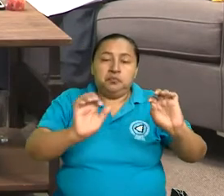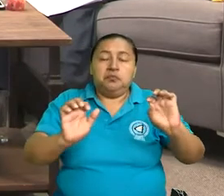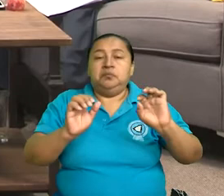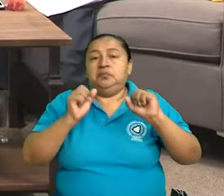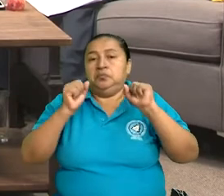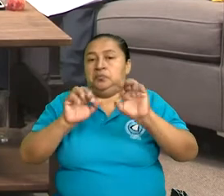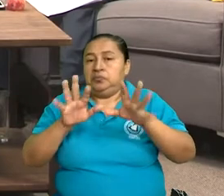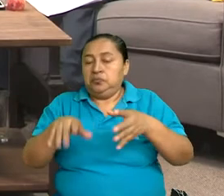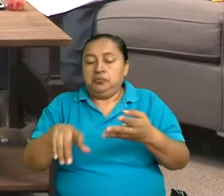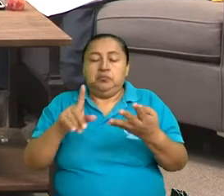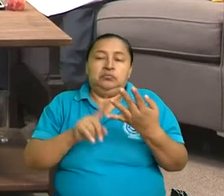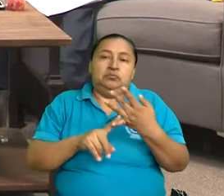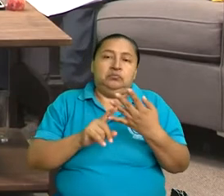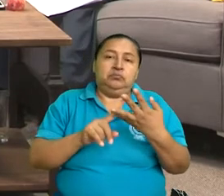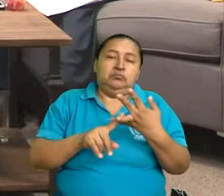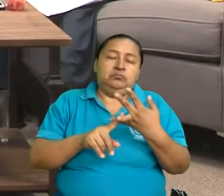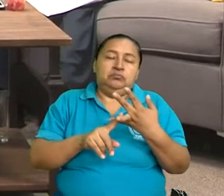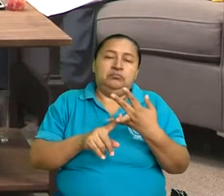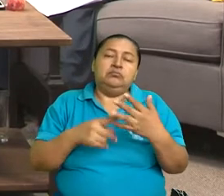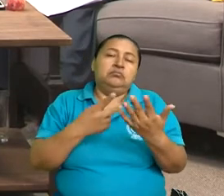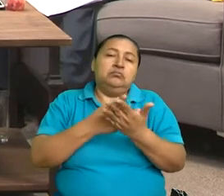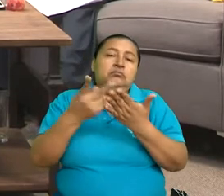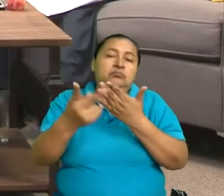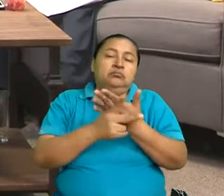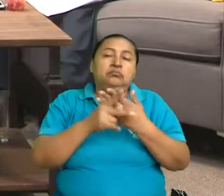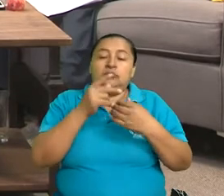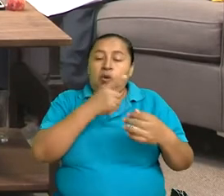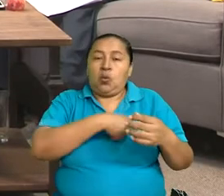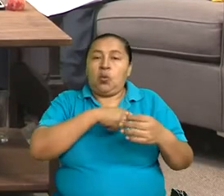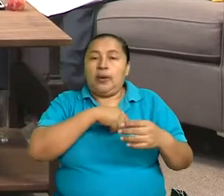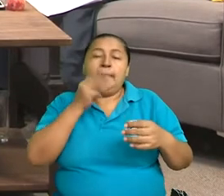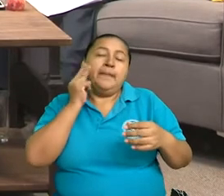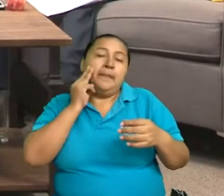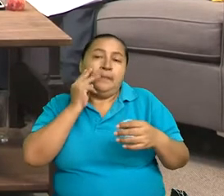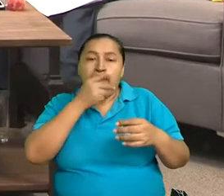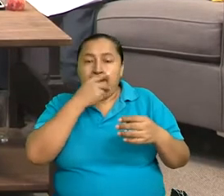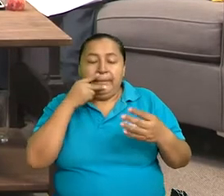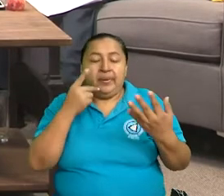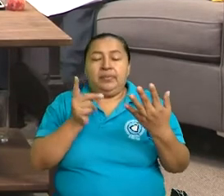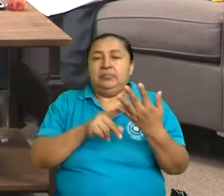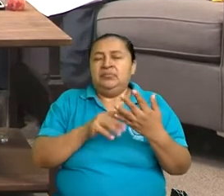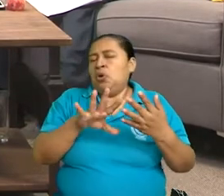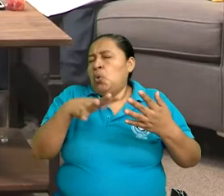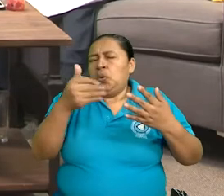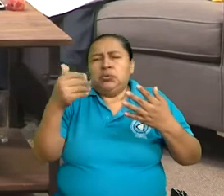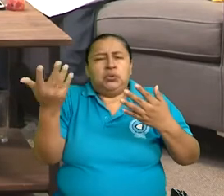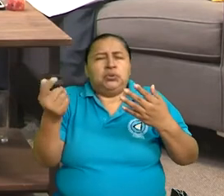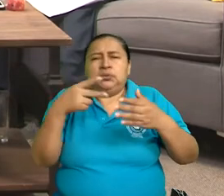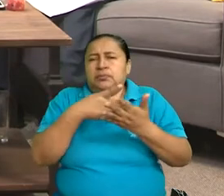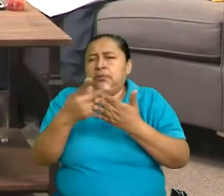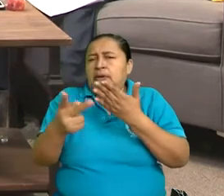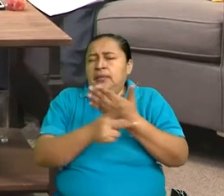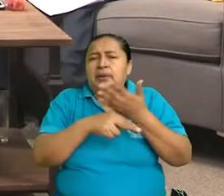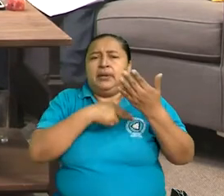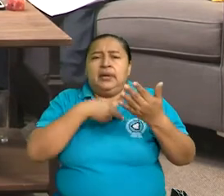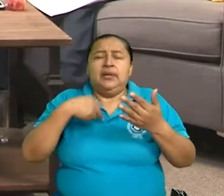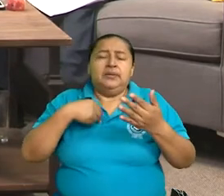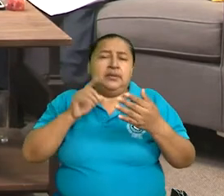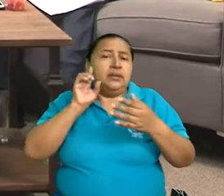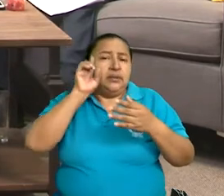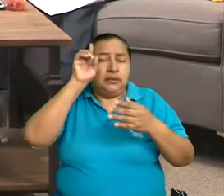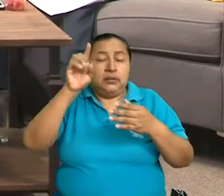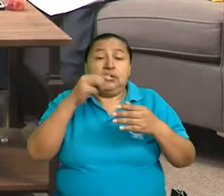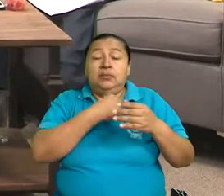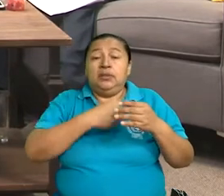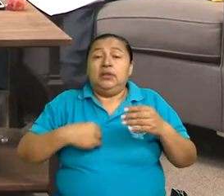hijos, el programa de escuelas de madres y padres, entre otros programas que desarrolla el Ministerio de la Familia.